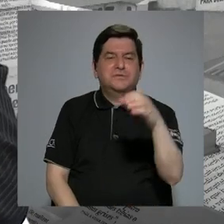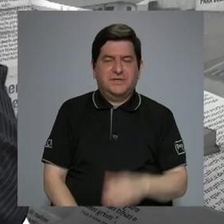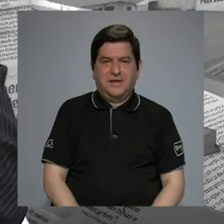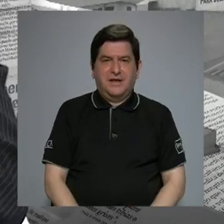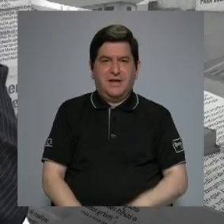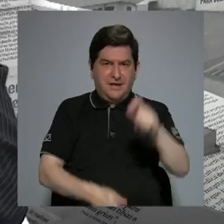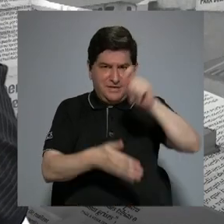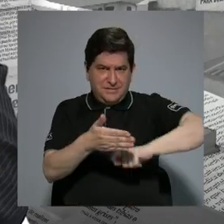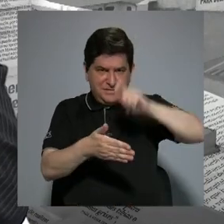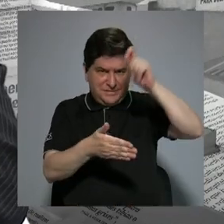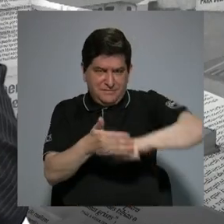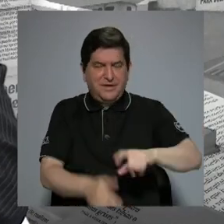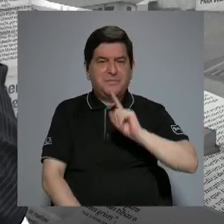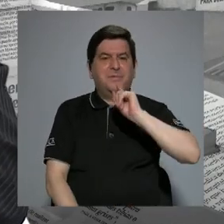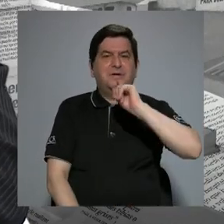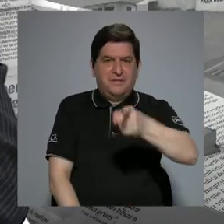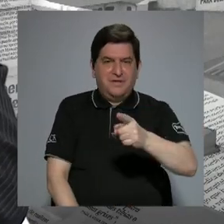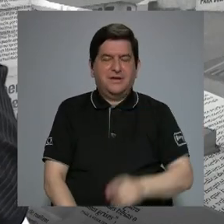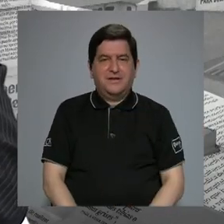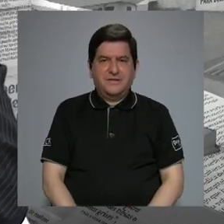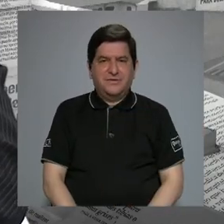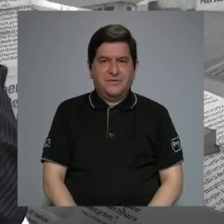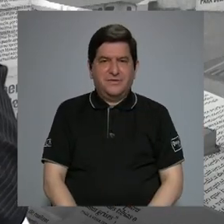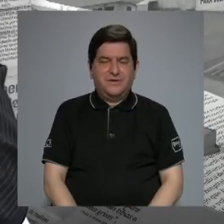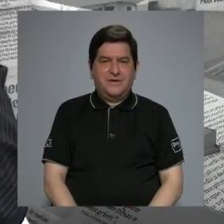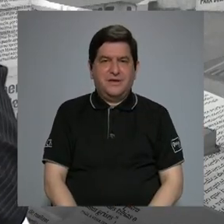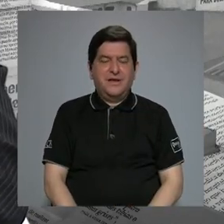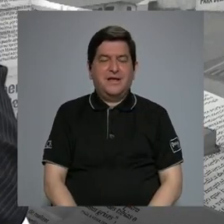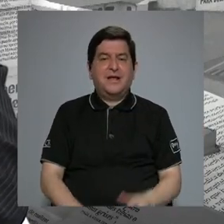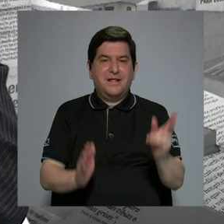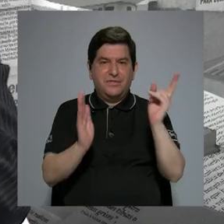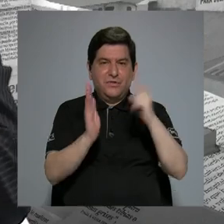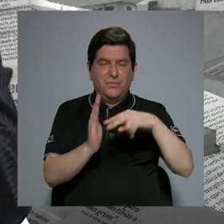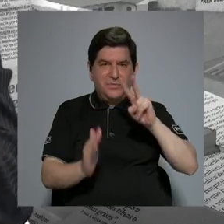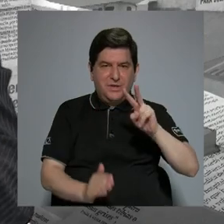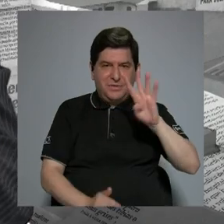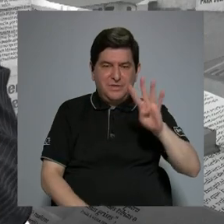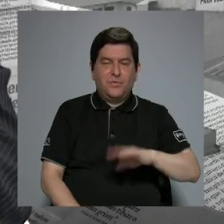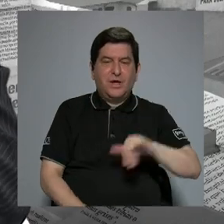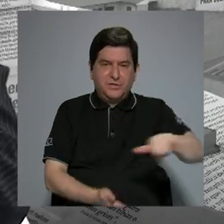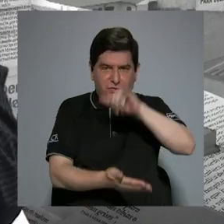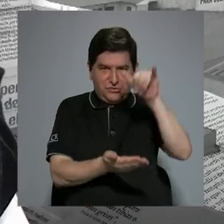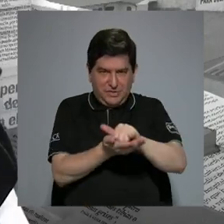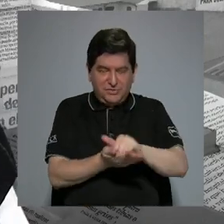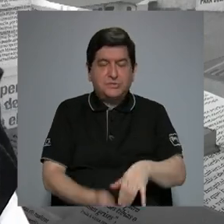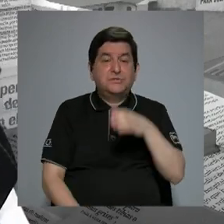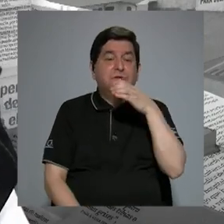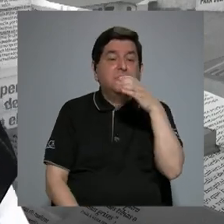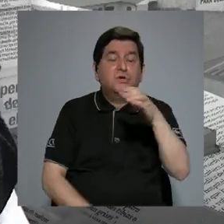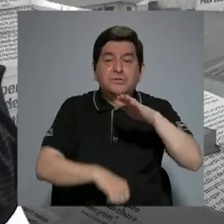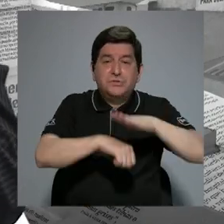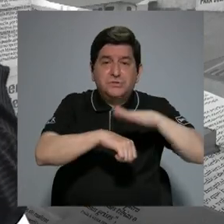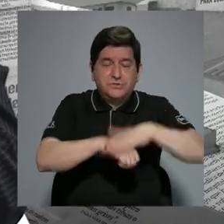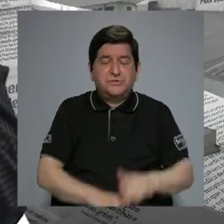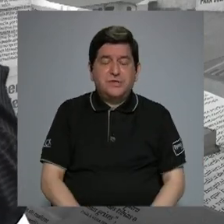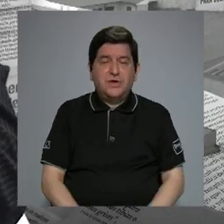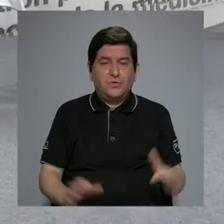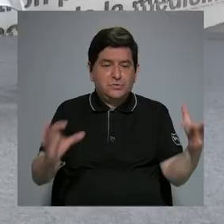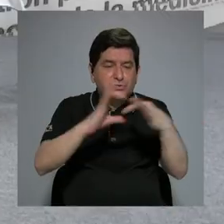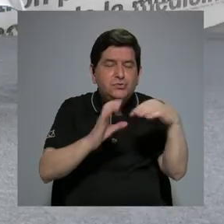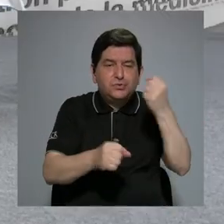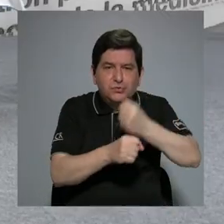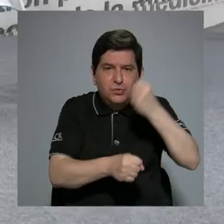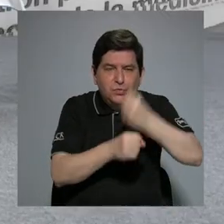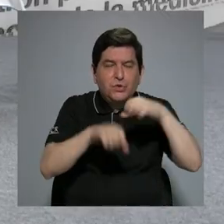porque se va a firmar una declaratoria, la declaratoria San José 2024 con recomendaciones que permitan articular el trabajo